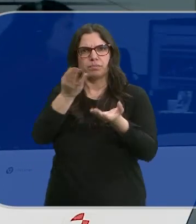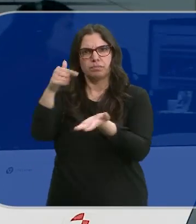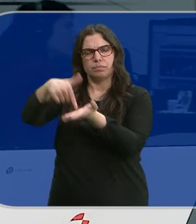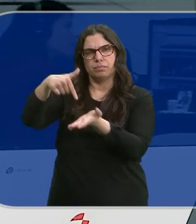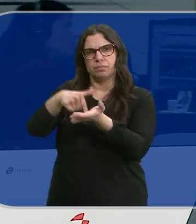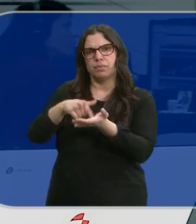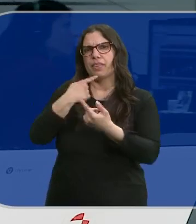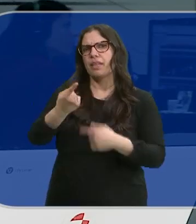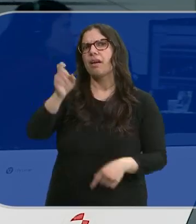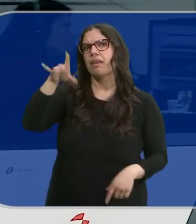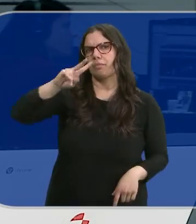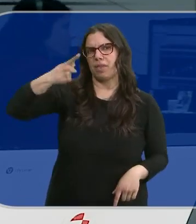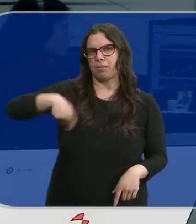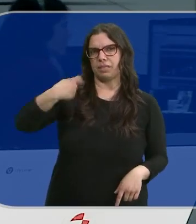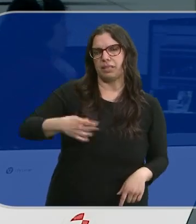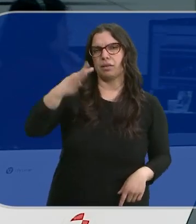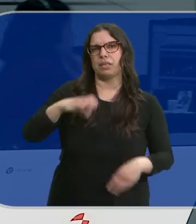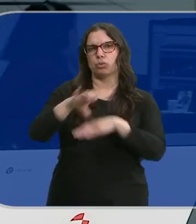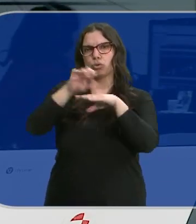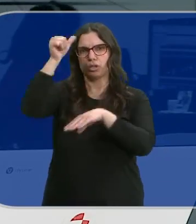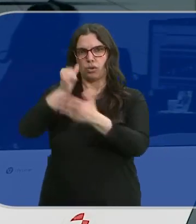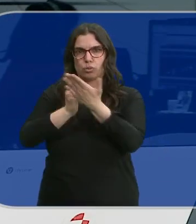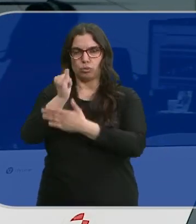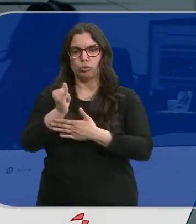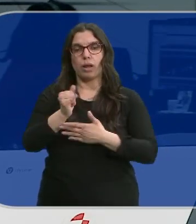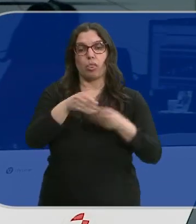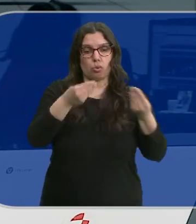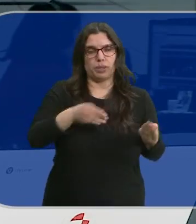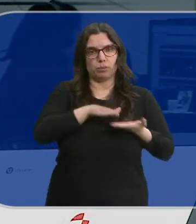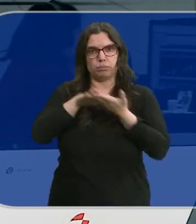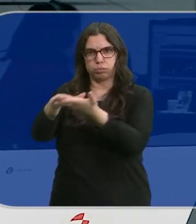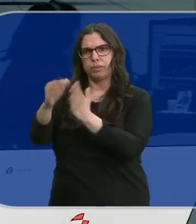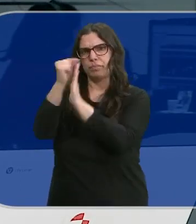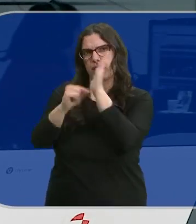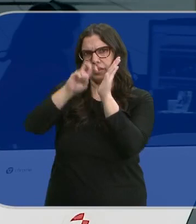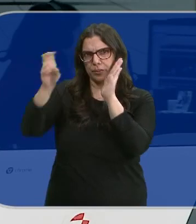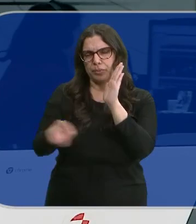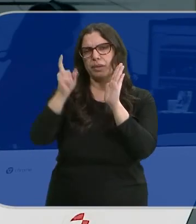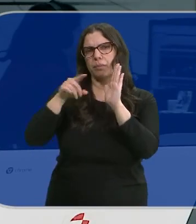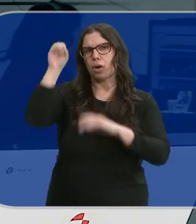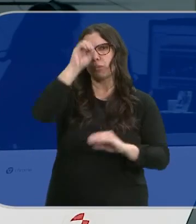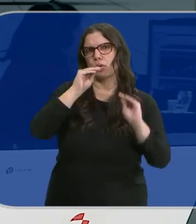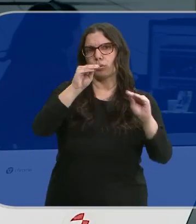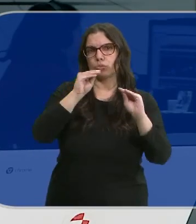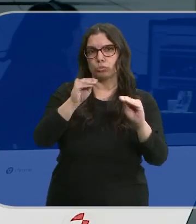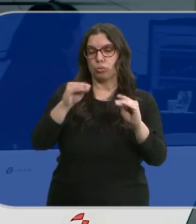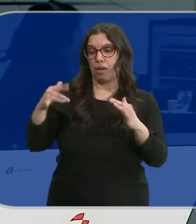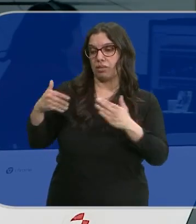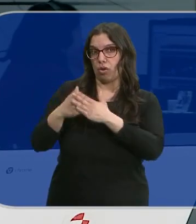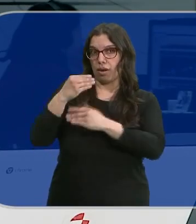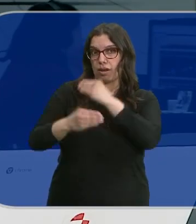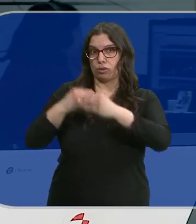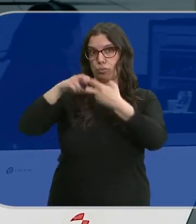reivindicaciones al vicepresidente de la Junta y al consejero de Agricultura. Les han entregado un documento con varias medidas y con la valoración de las hasta ahora